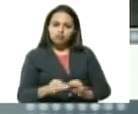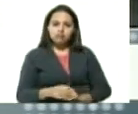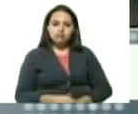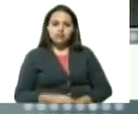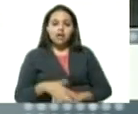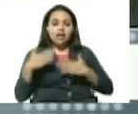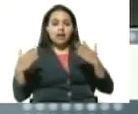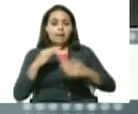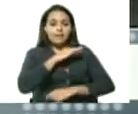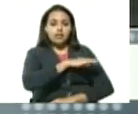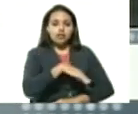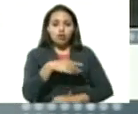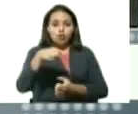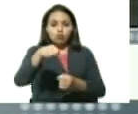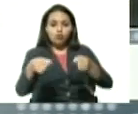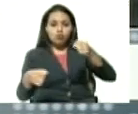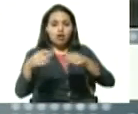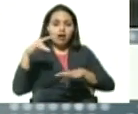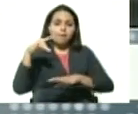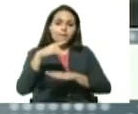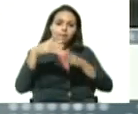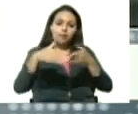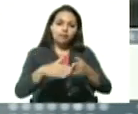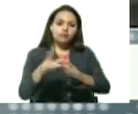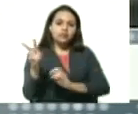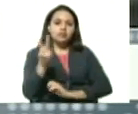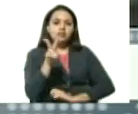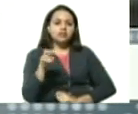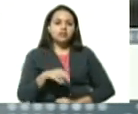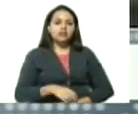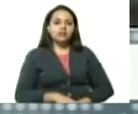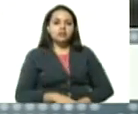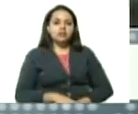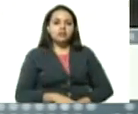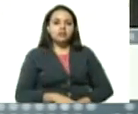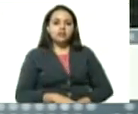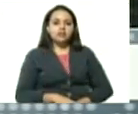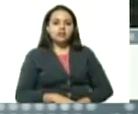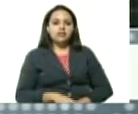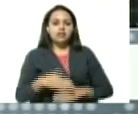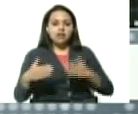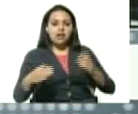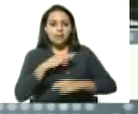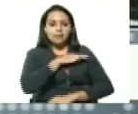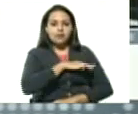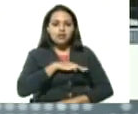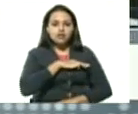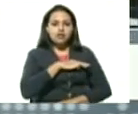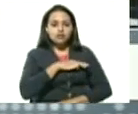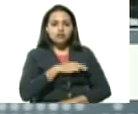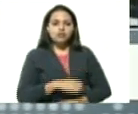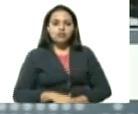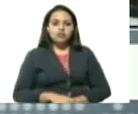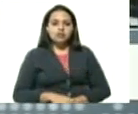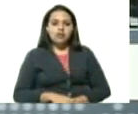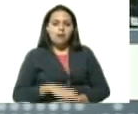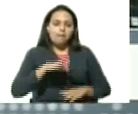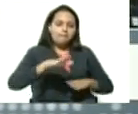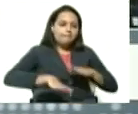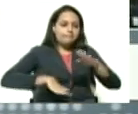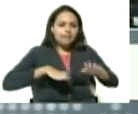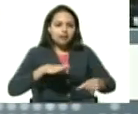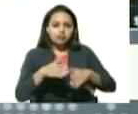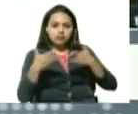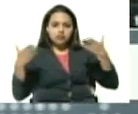gran misión transporte avanzando la gran misión transporte dando pasos agigantados